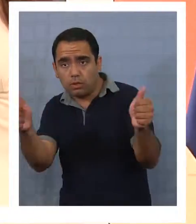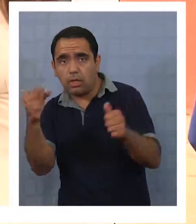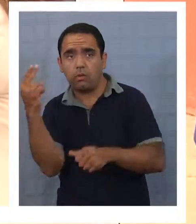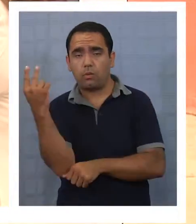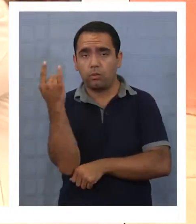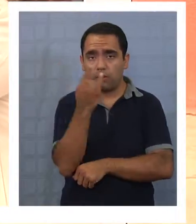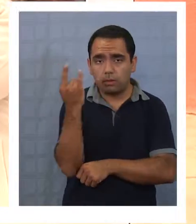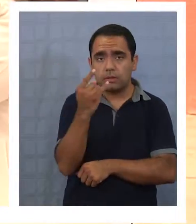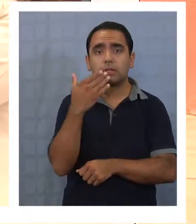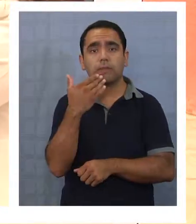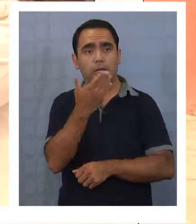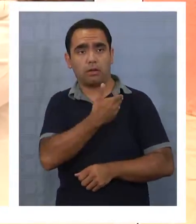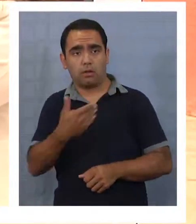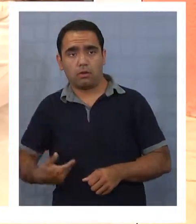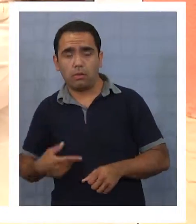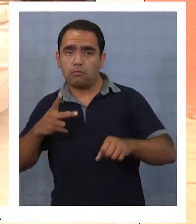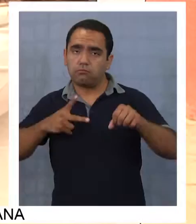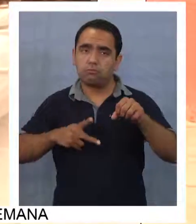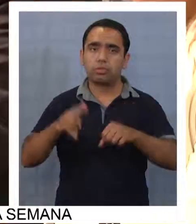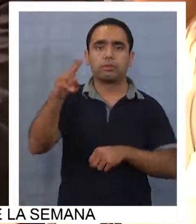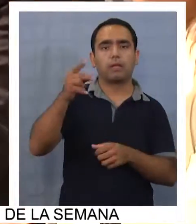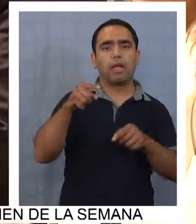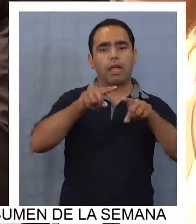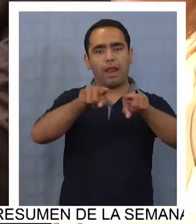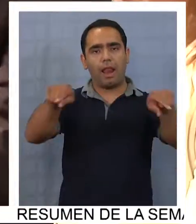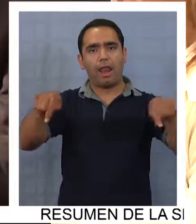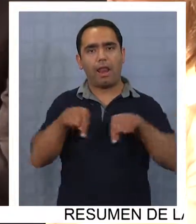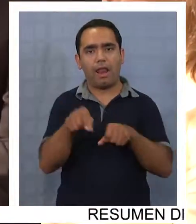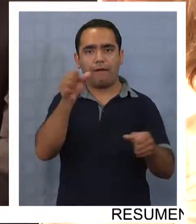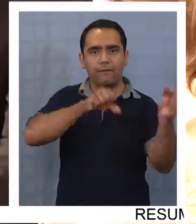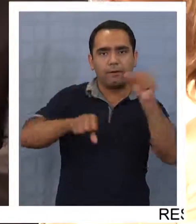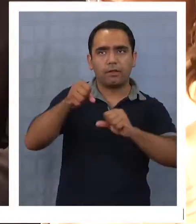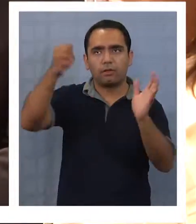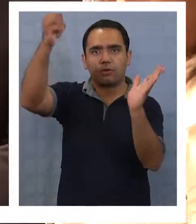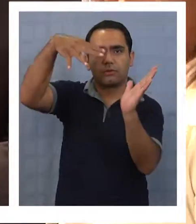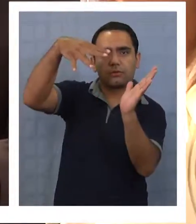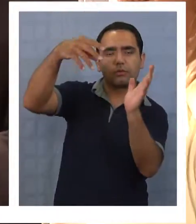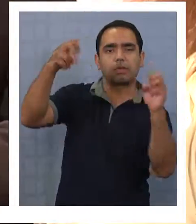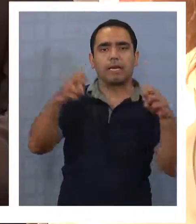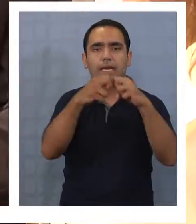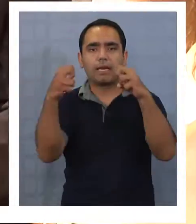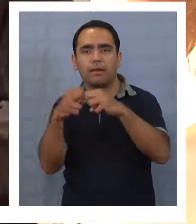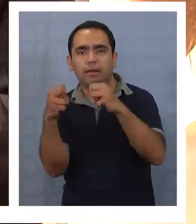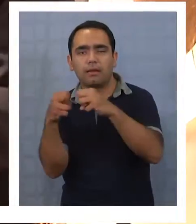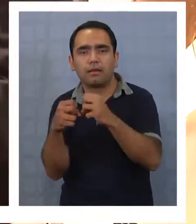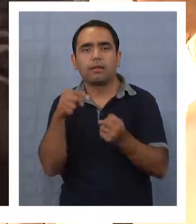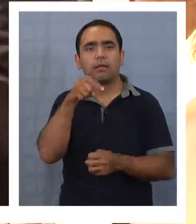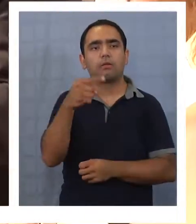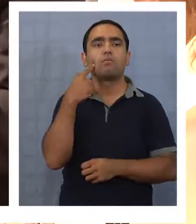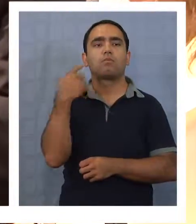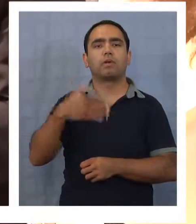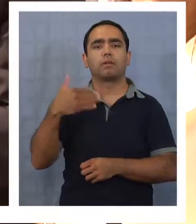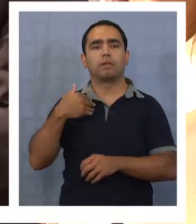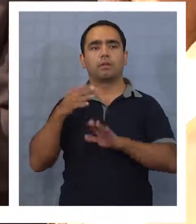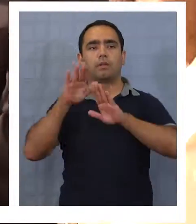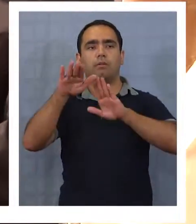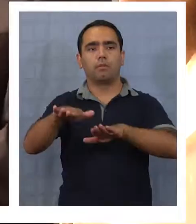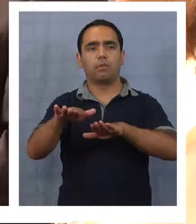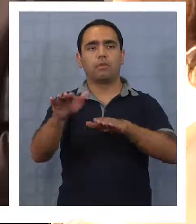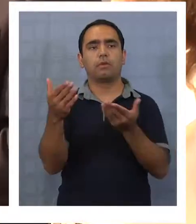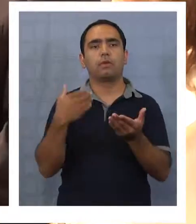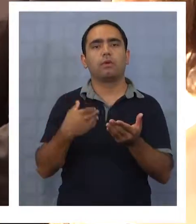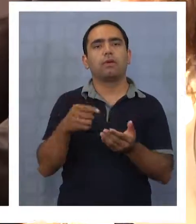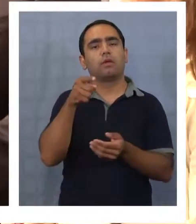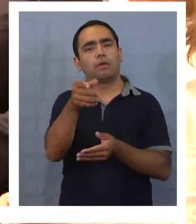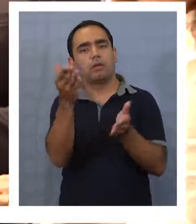universitarias y gubernamentales inauguraron un laboratorio de energía solar, el cual será un importante